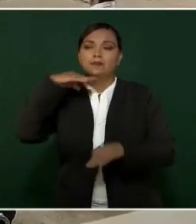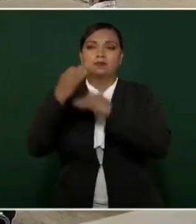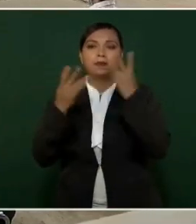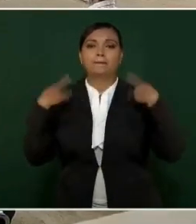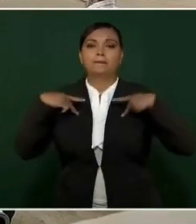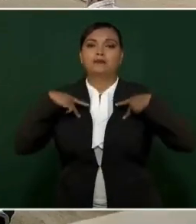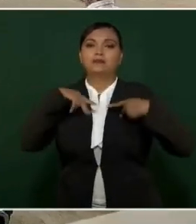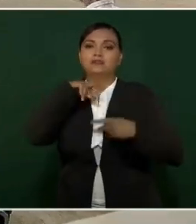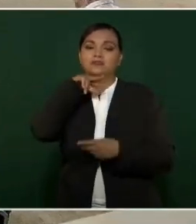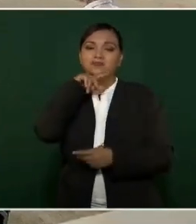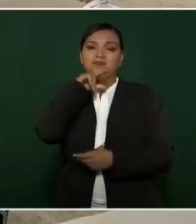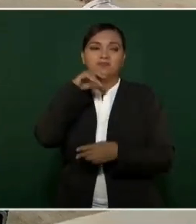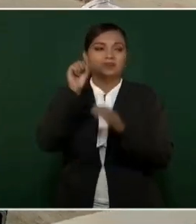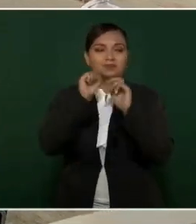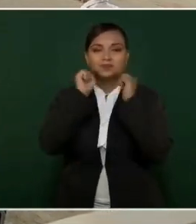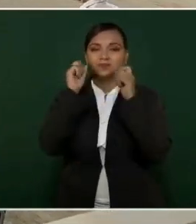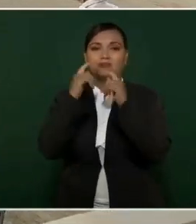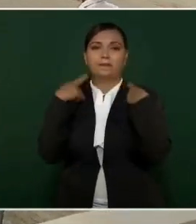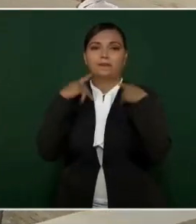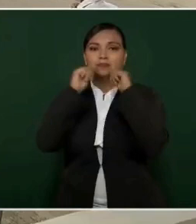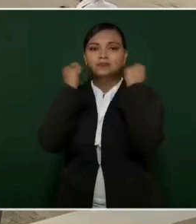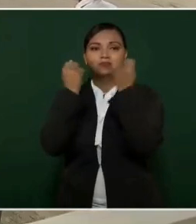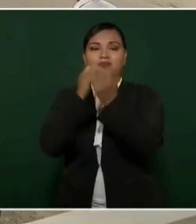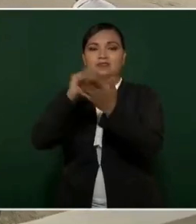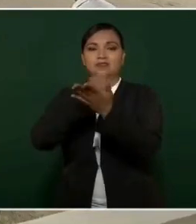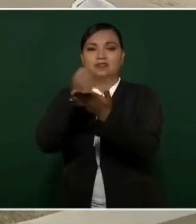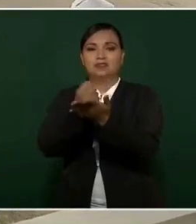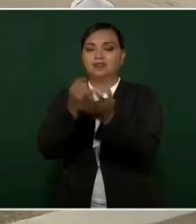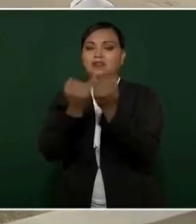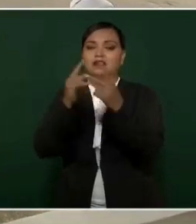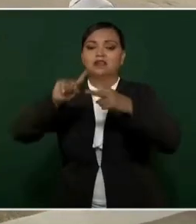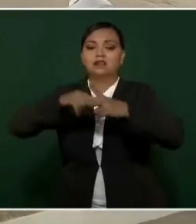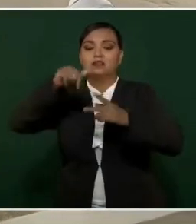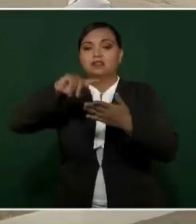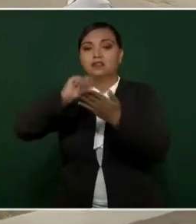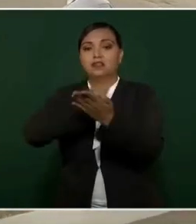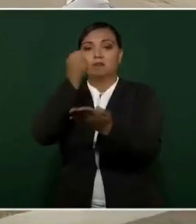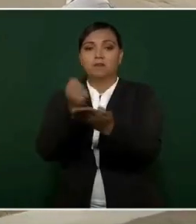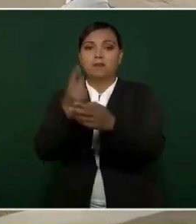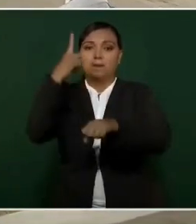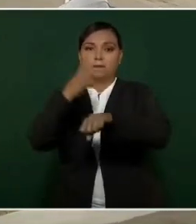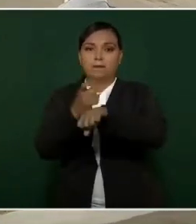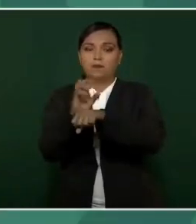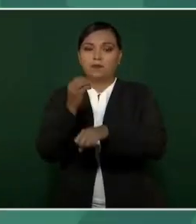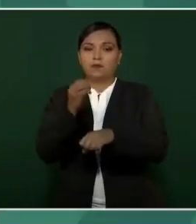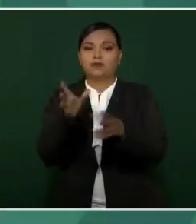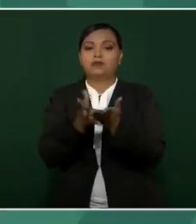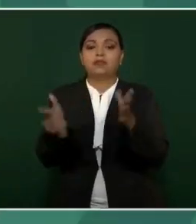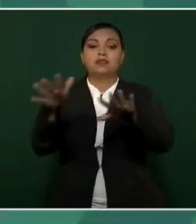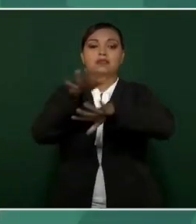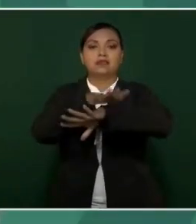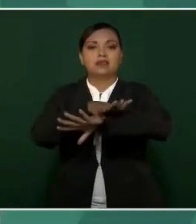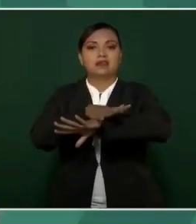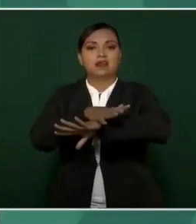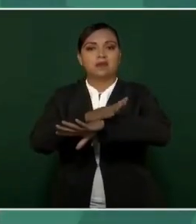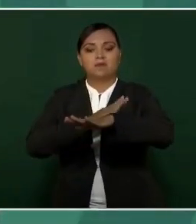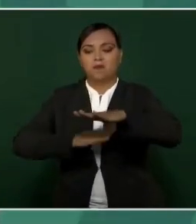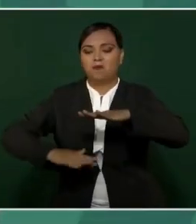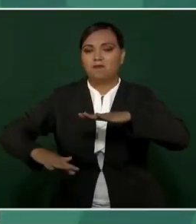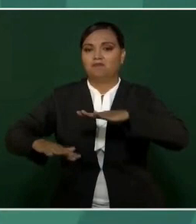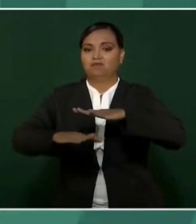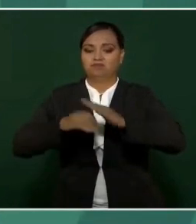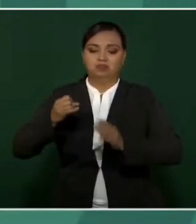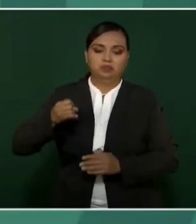sociedad tamaulipeca. Lo que inició aquí en Tamaulipas el primero de octubre es un cambio de raíz, de